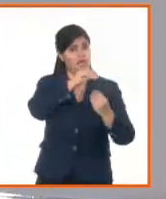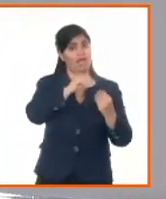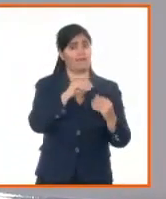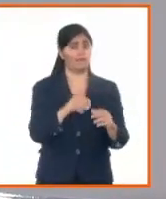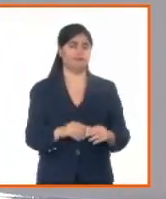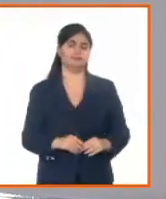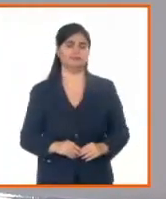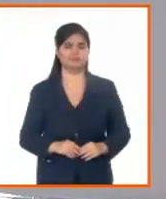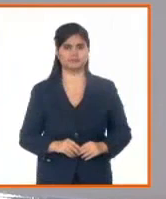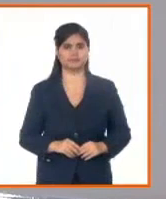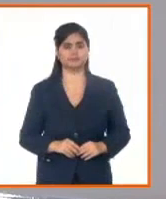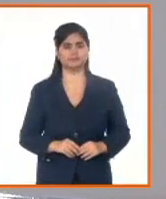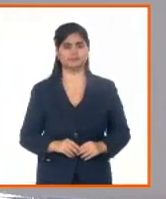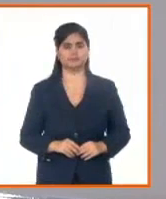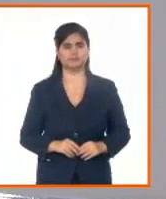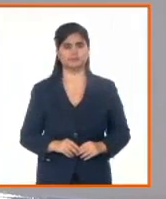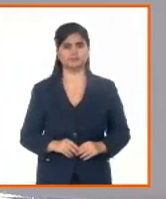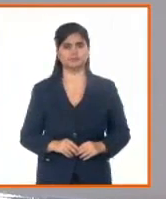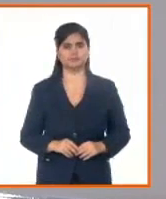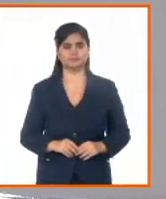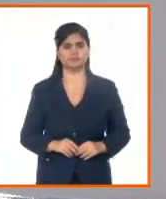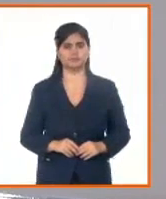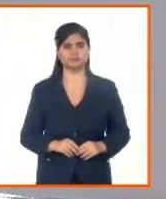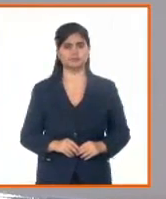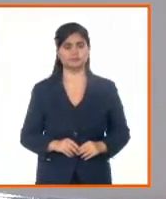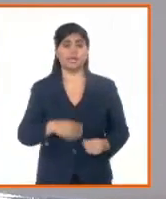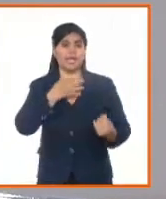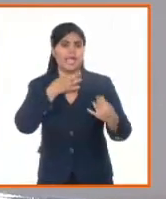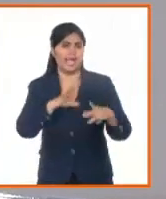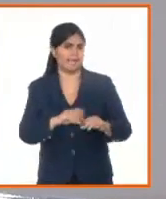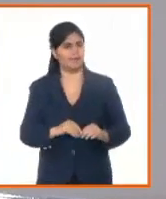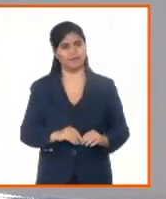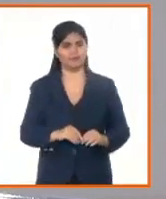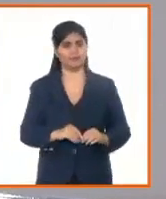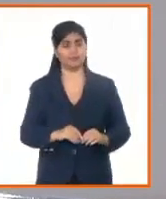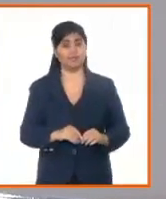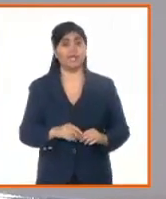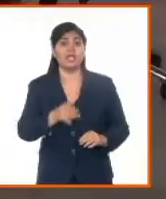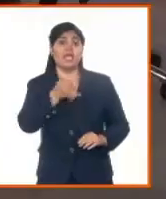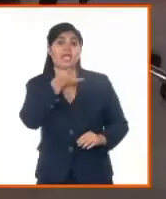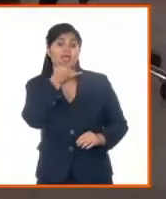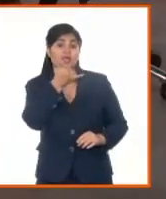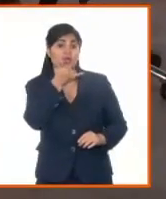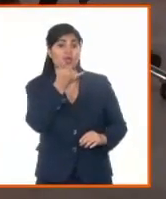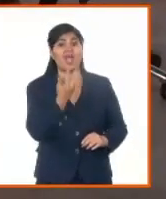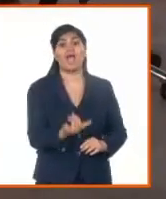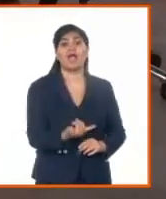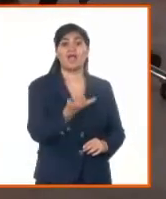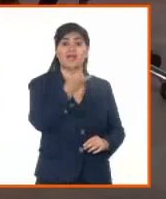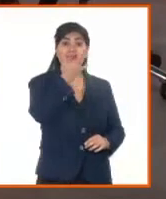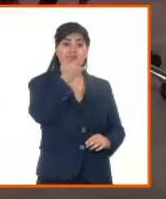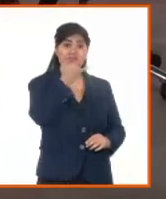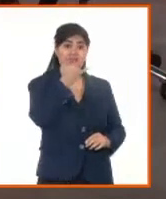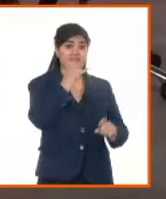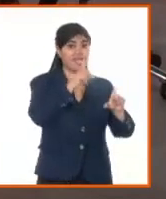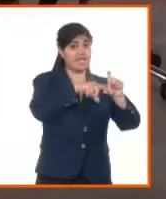el contenido del asiento registral. Entonces,